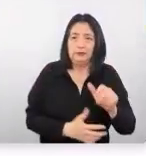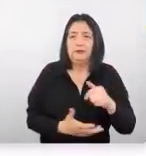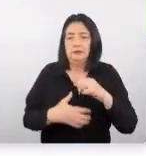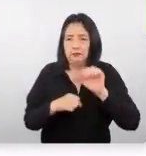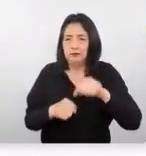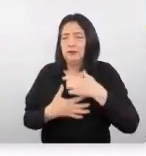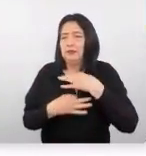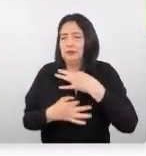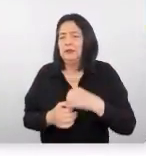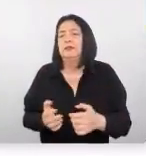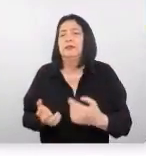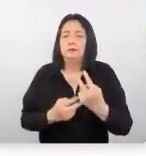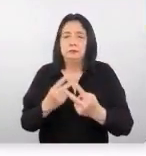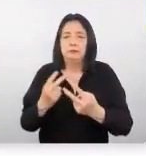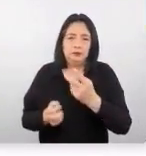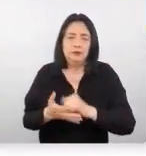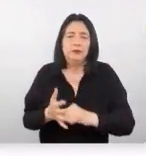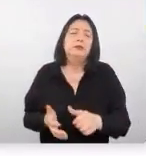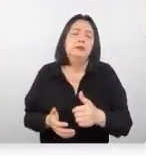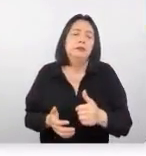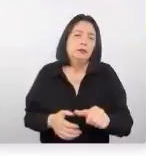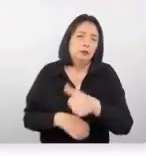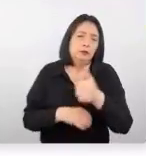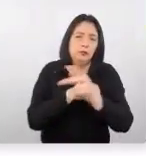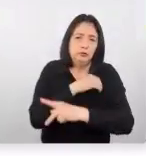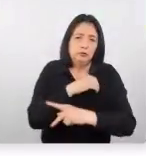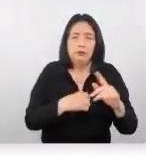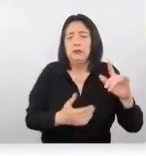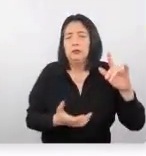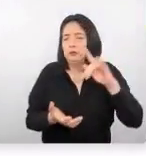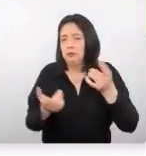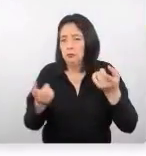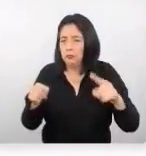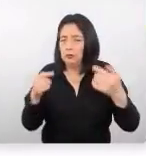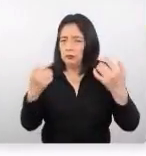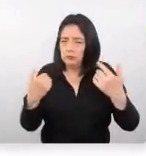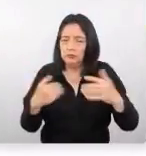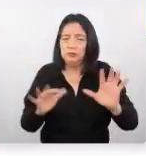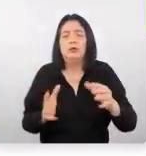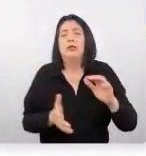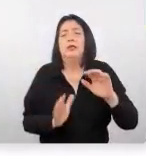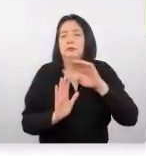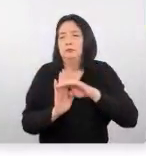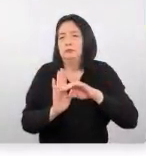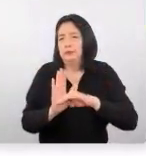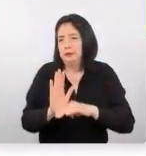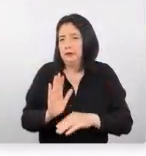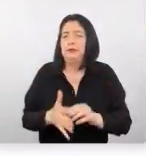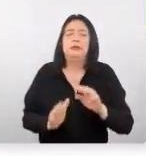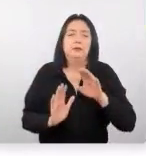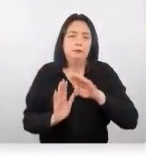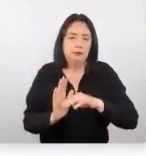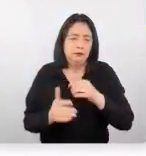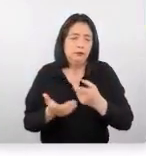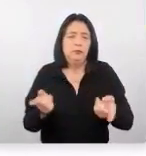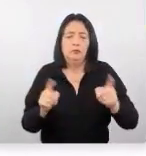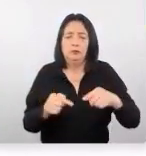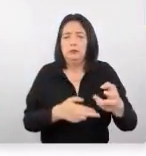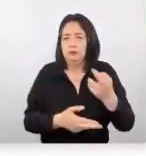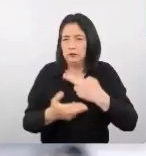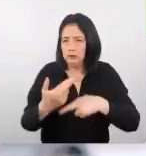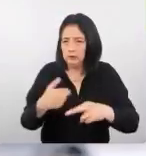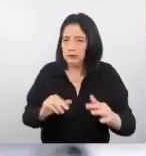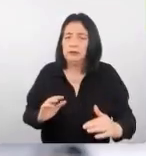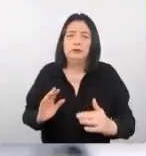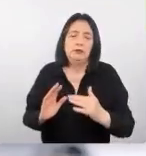interesados en visitar destinos internacionales una vez que se reduzcan las restricciones al momento de retornar